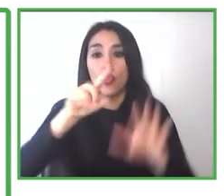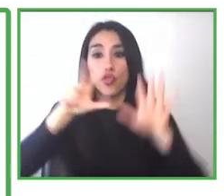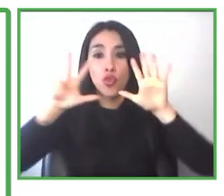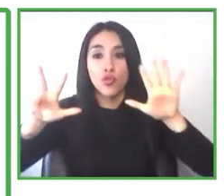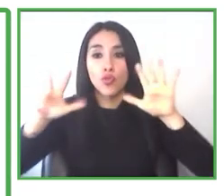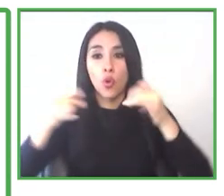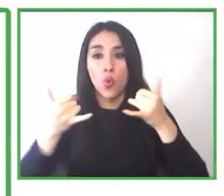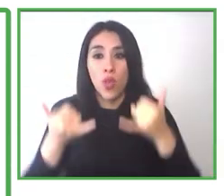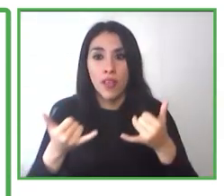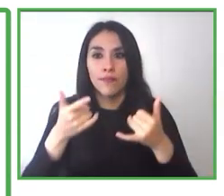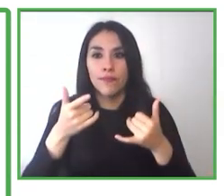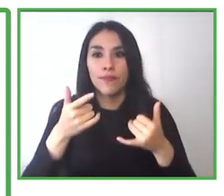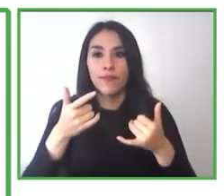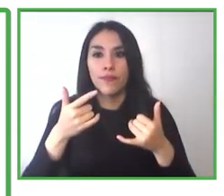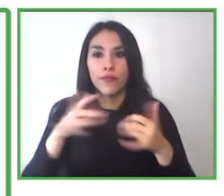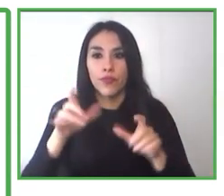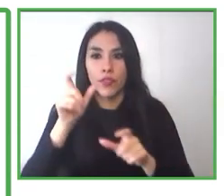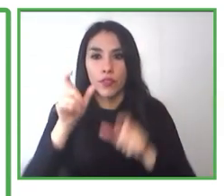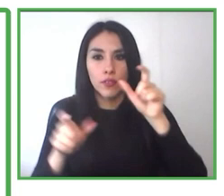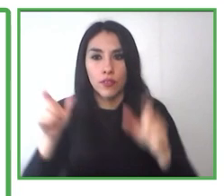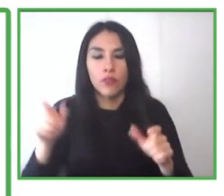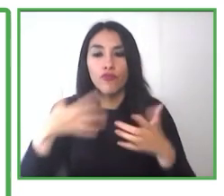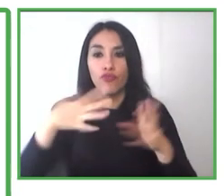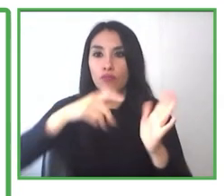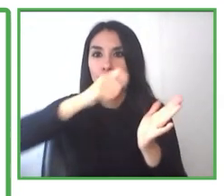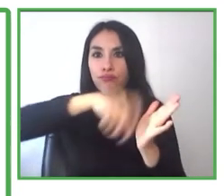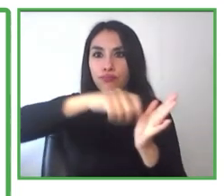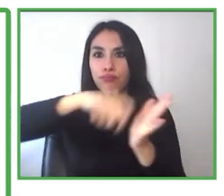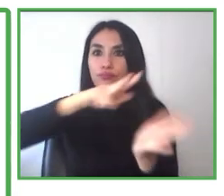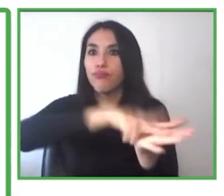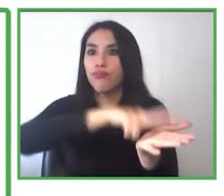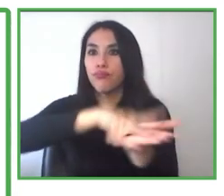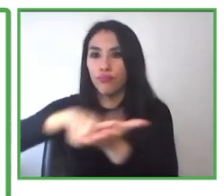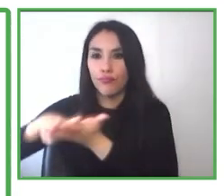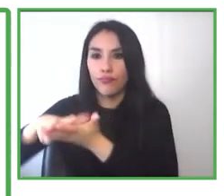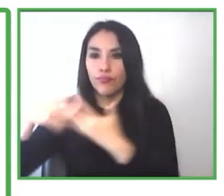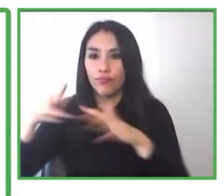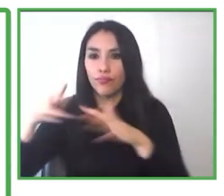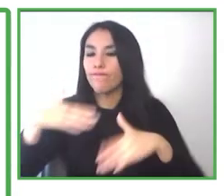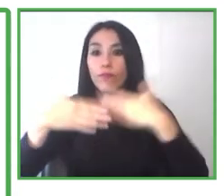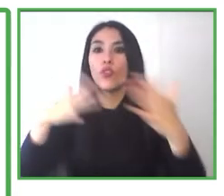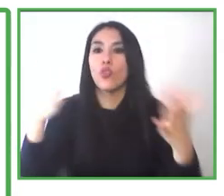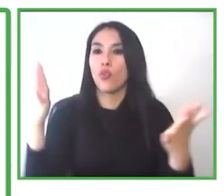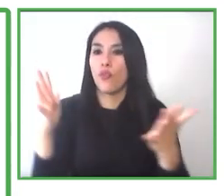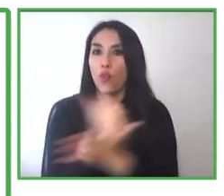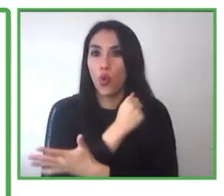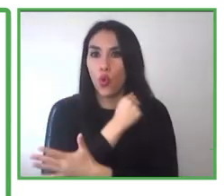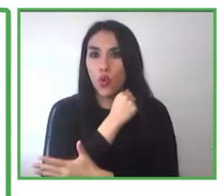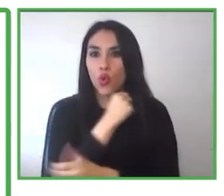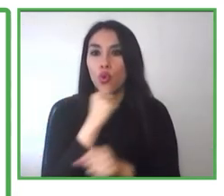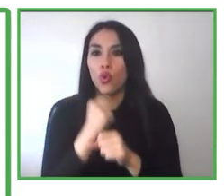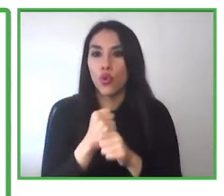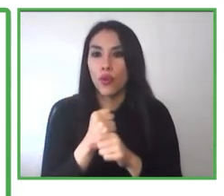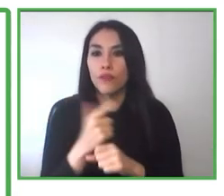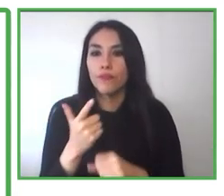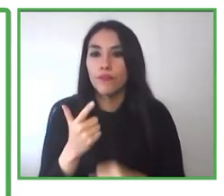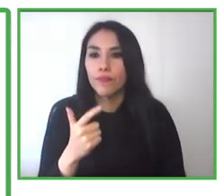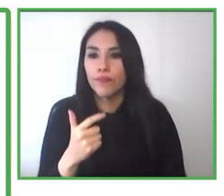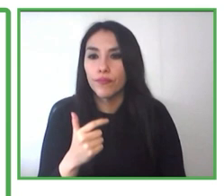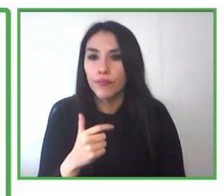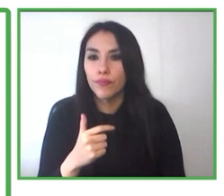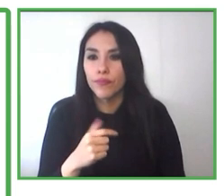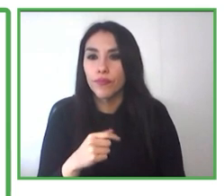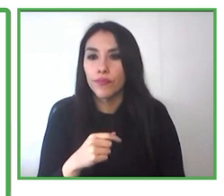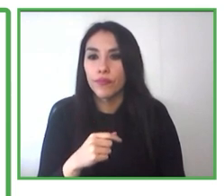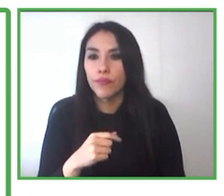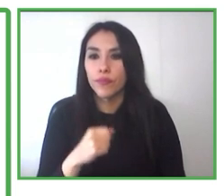por las cuales hemos logrado realizar distintas acciones. Desde los talleres de concientización,